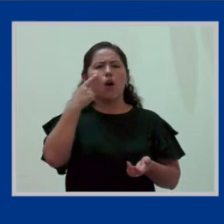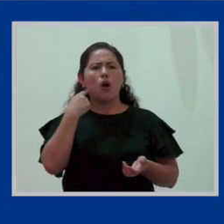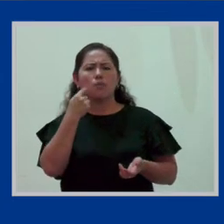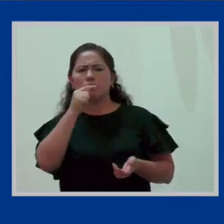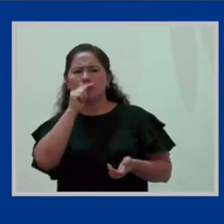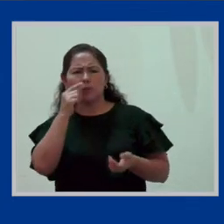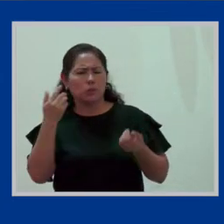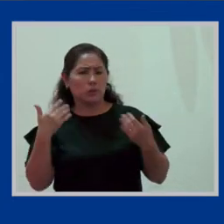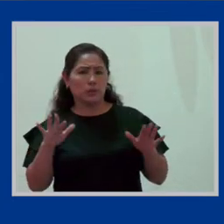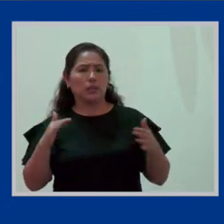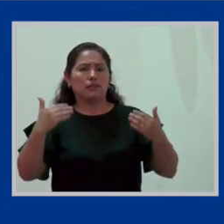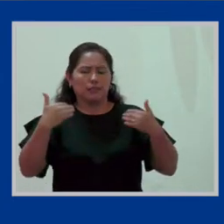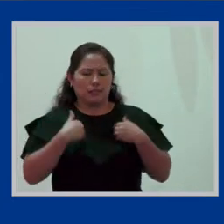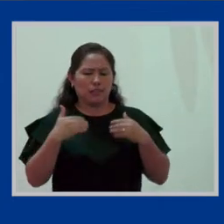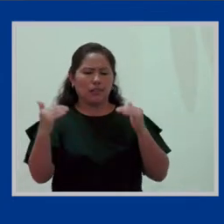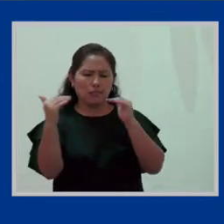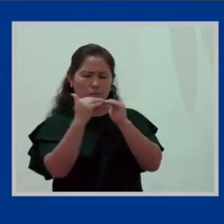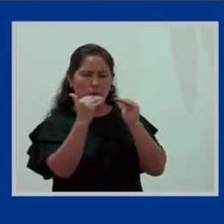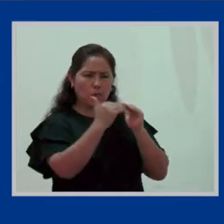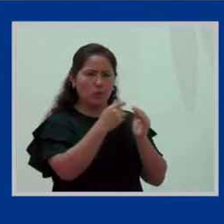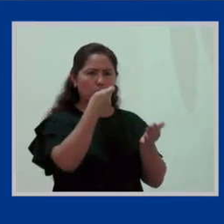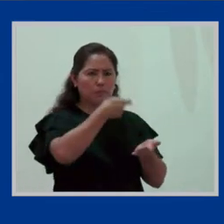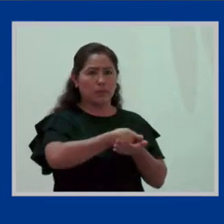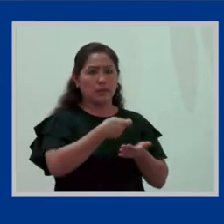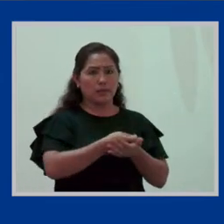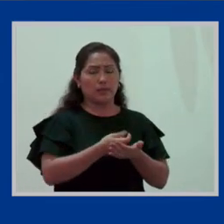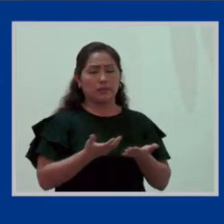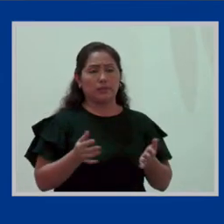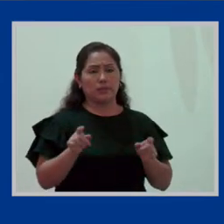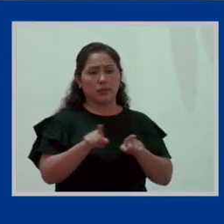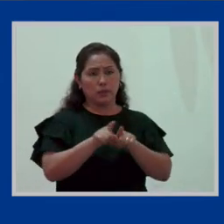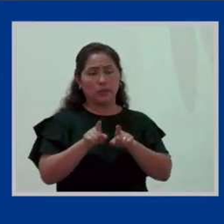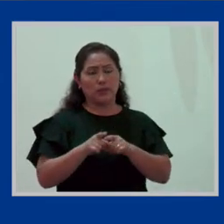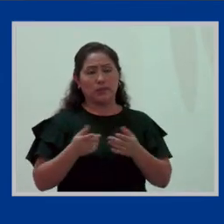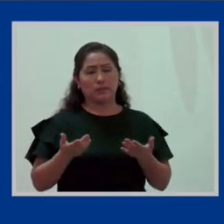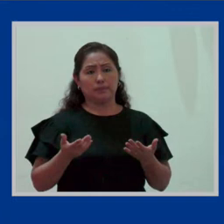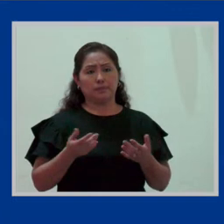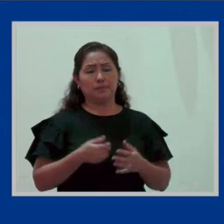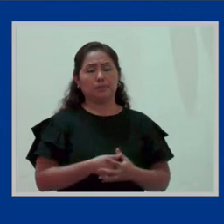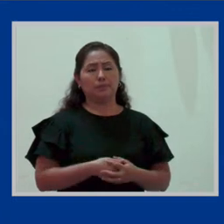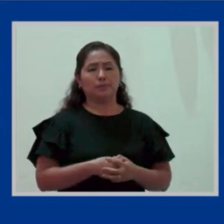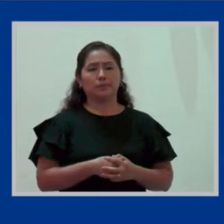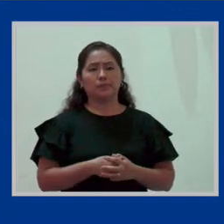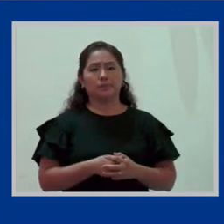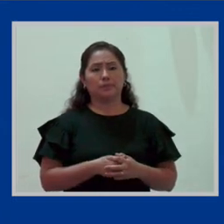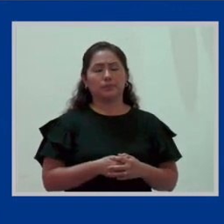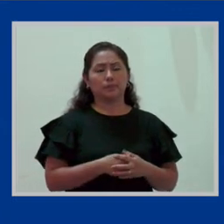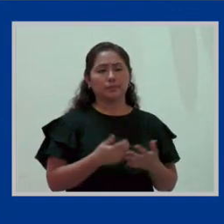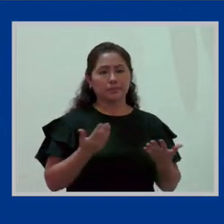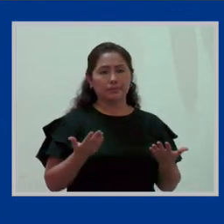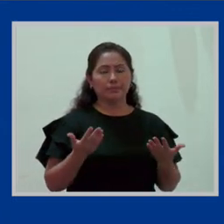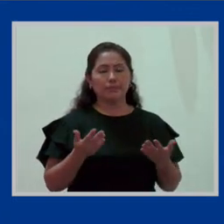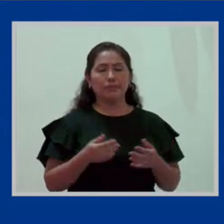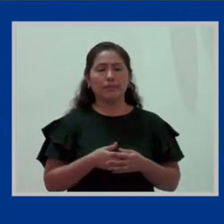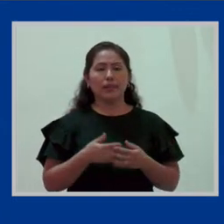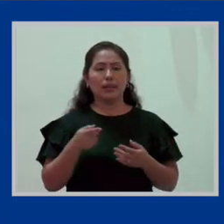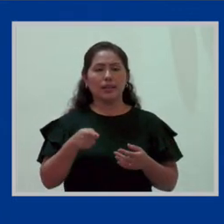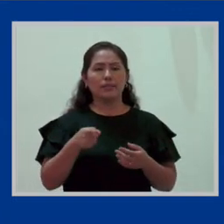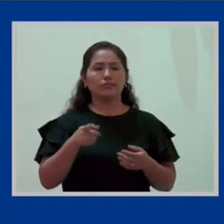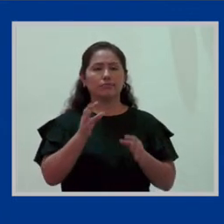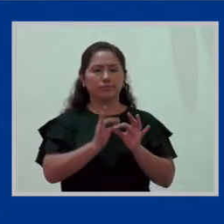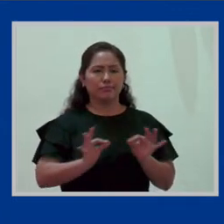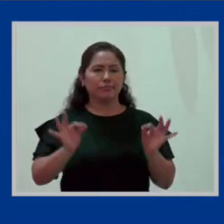ocupe ese puesto, tiene que ganar ese sueldo en promedio. Entonces, esto que se basa en un